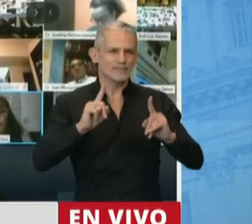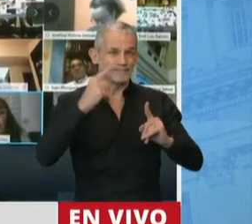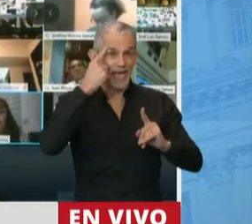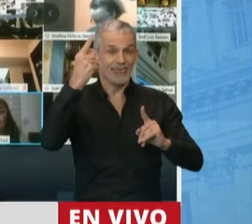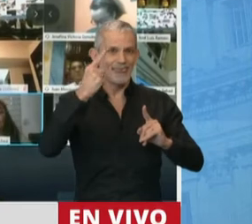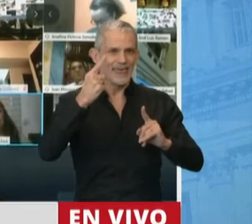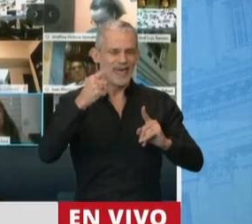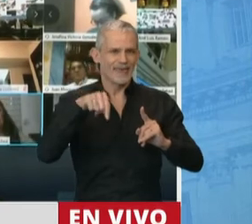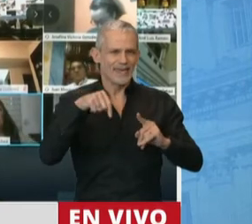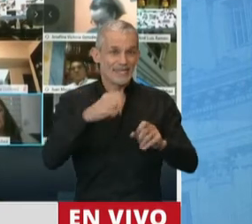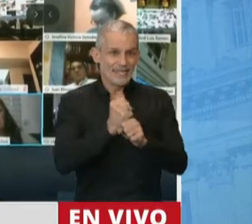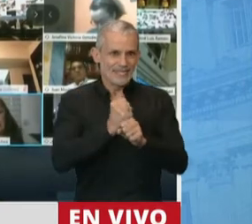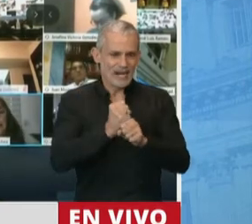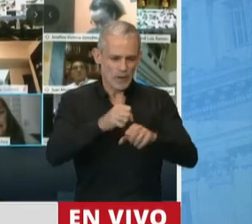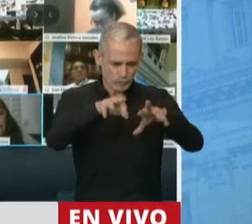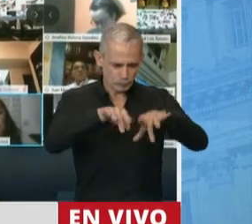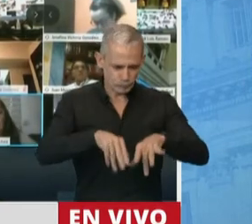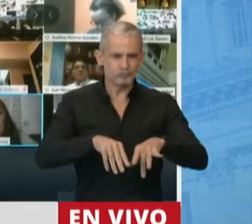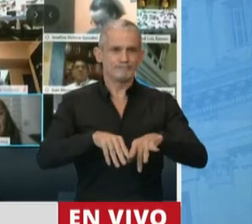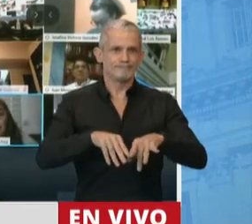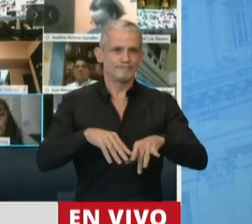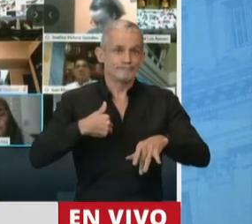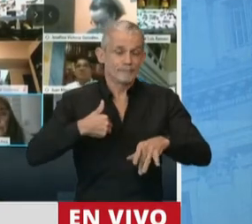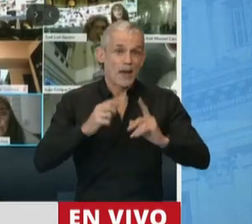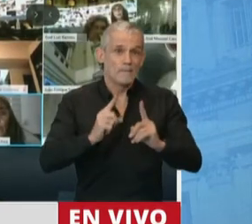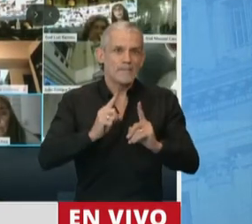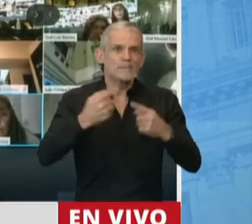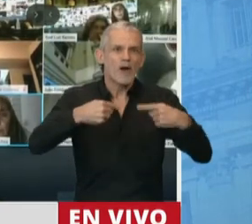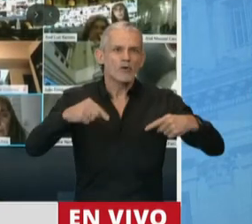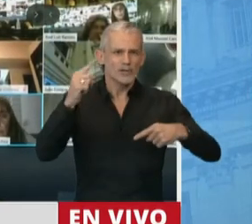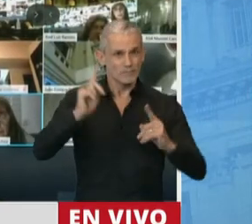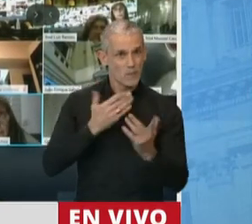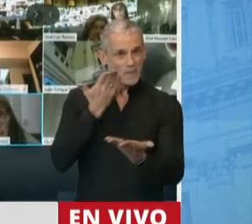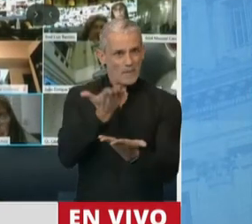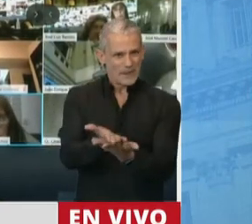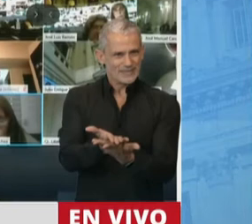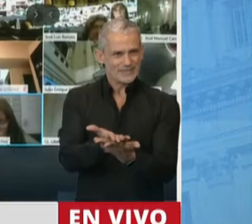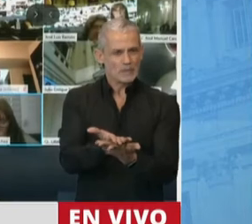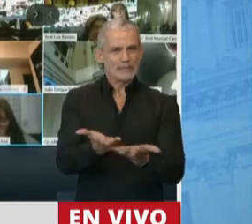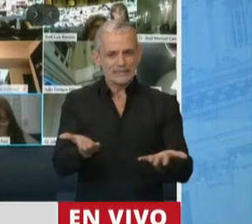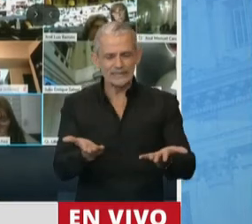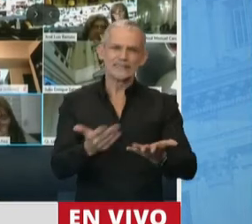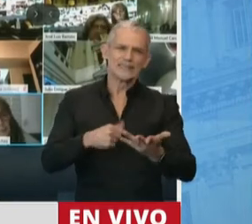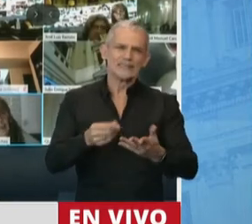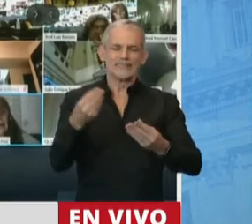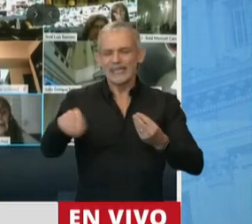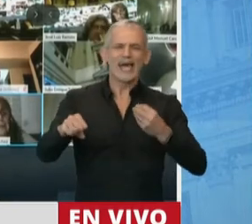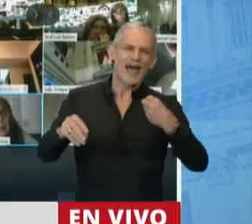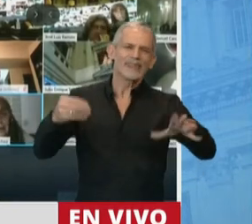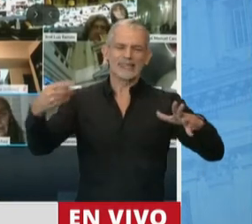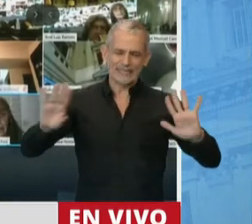durante todo este trabajo, algunos de nuestros postulados presentados para poder llegar a esta ley,